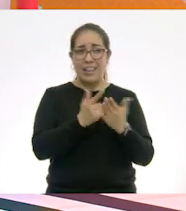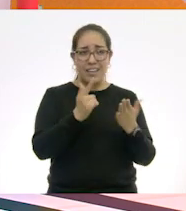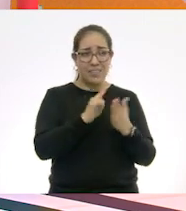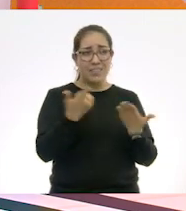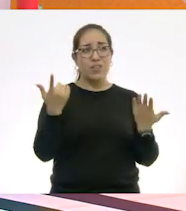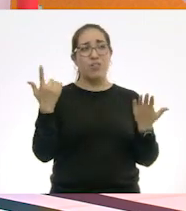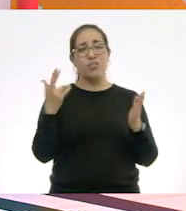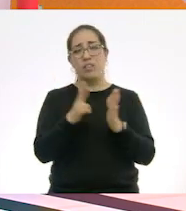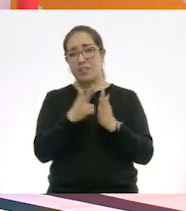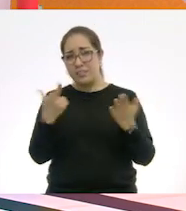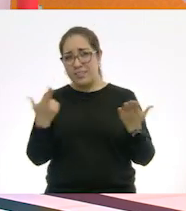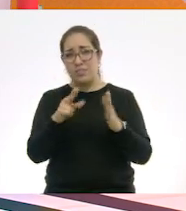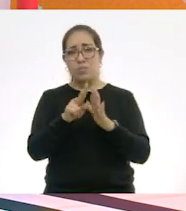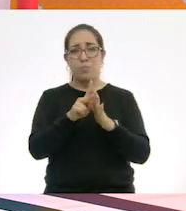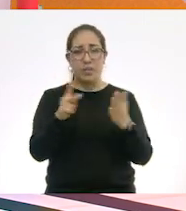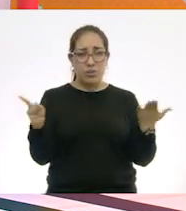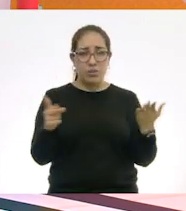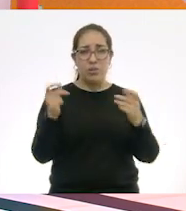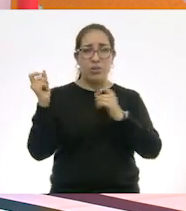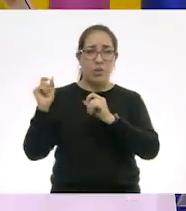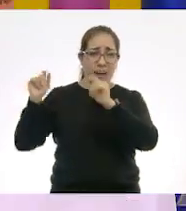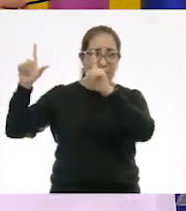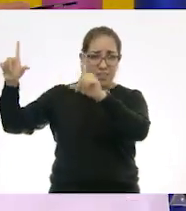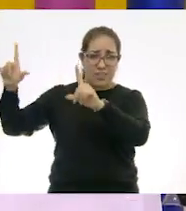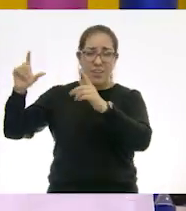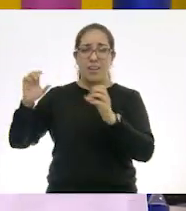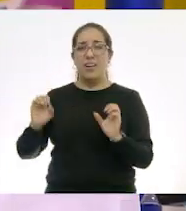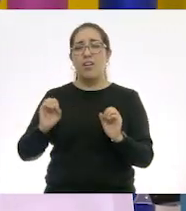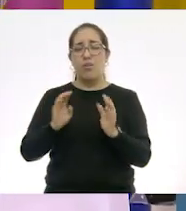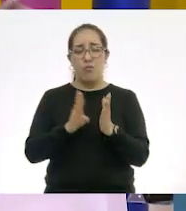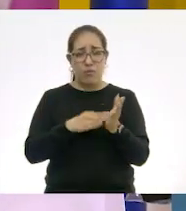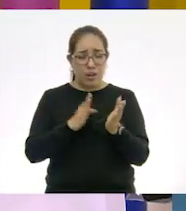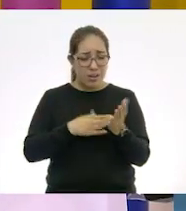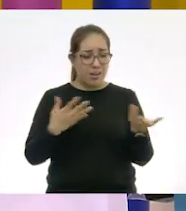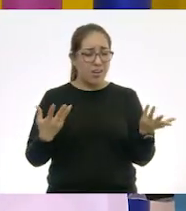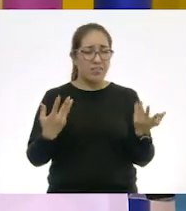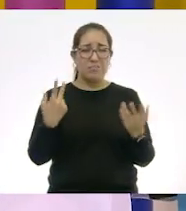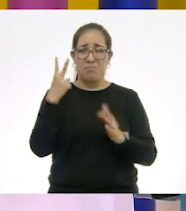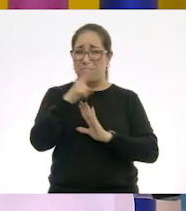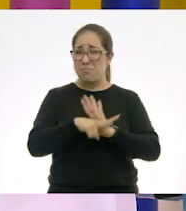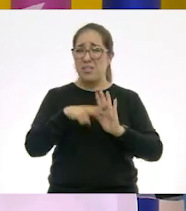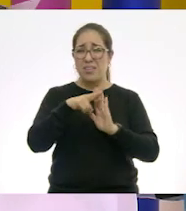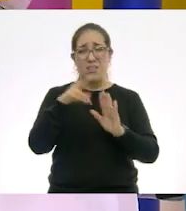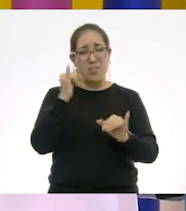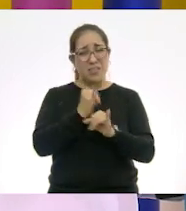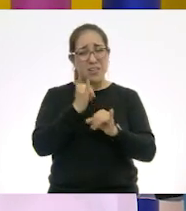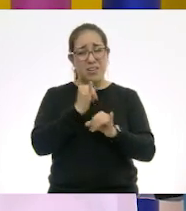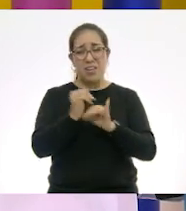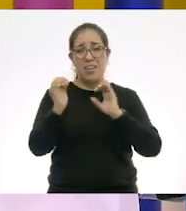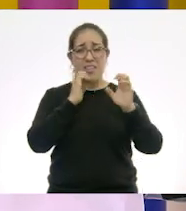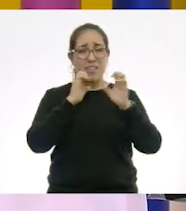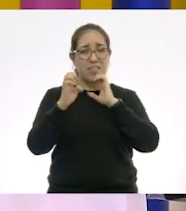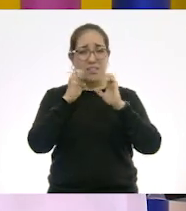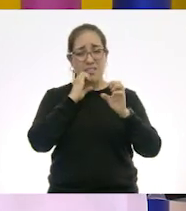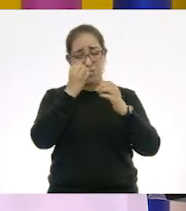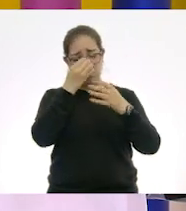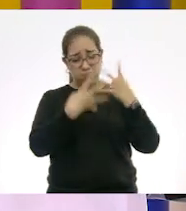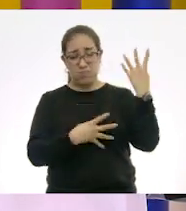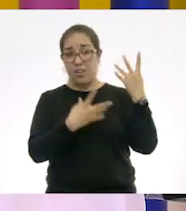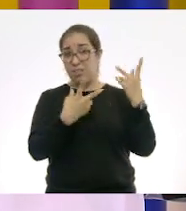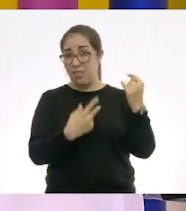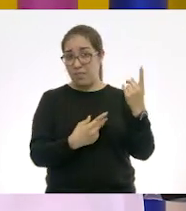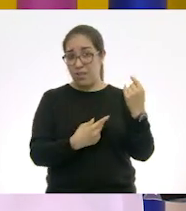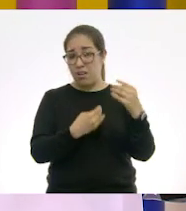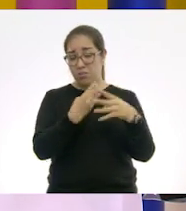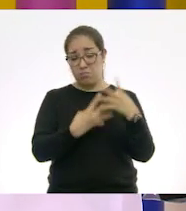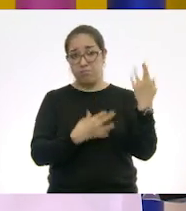revistas, periódicos, carteles, el internet, folletos, videos, hay muchísimos lados. en la televisión, que también ya